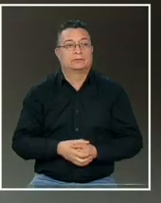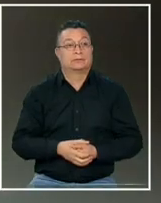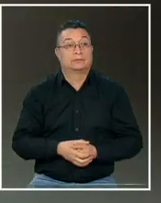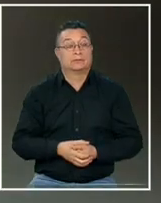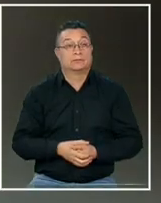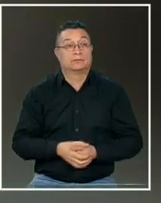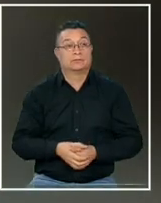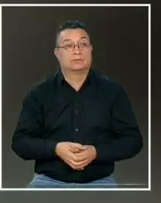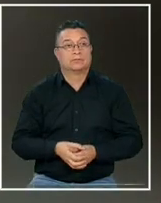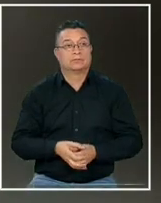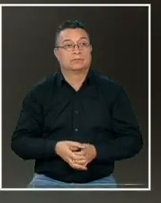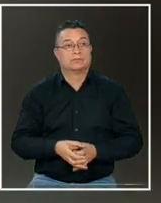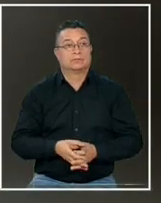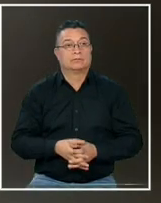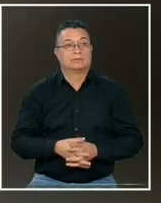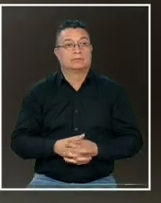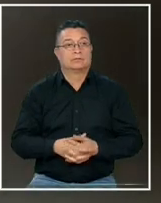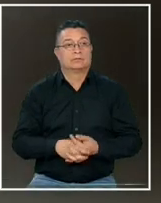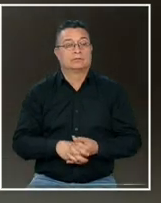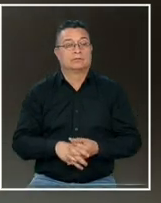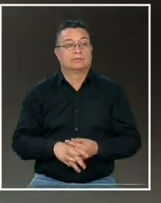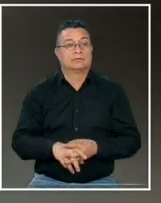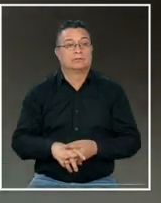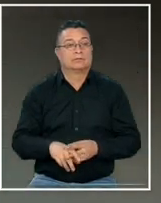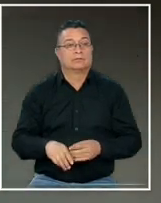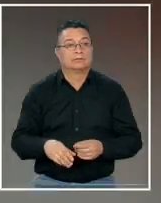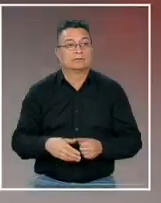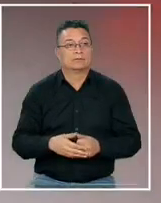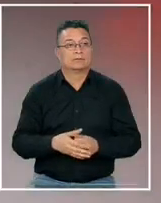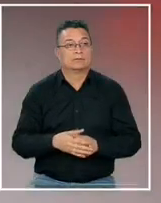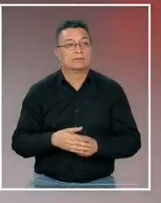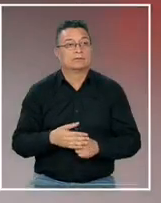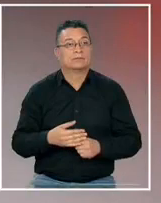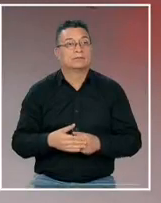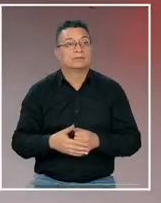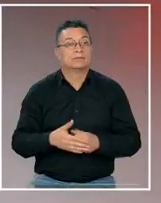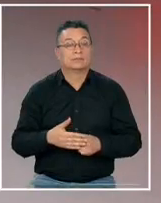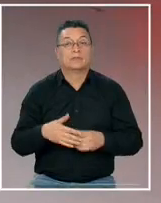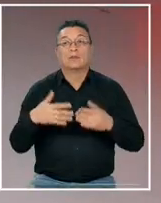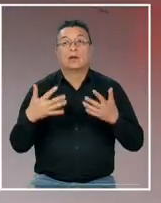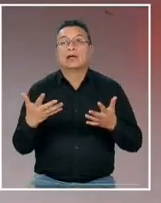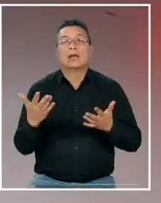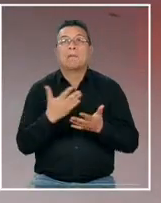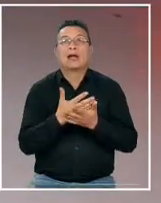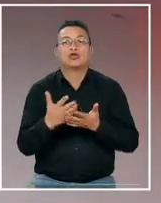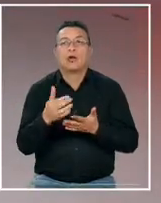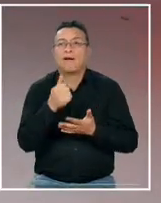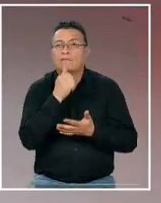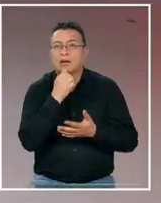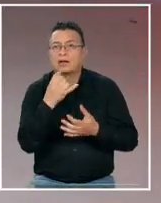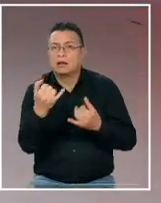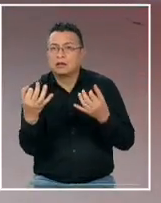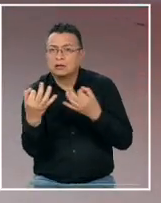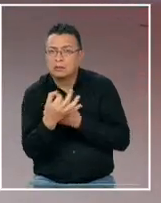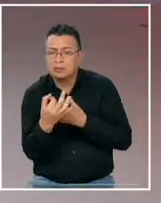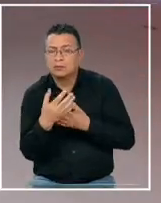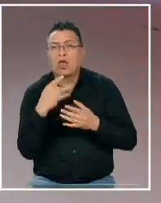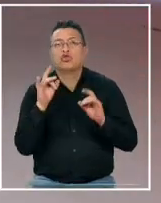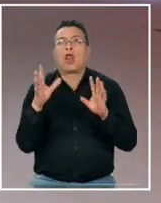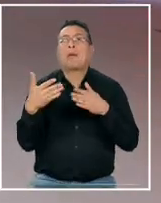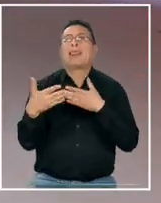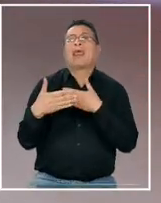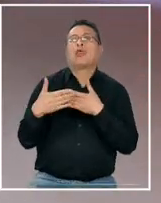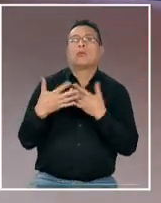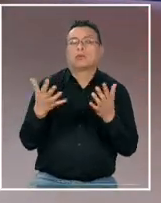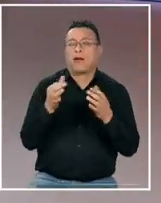que saber qué pasó más que solo las disculpas